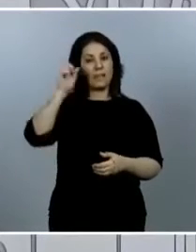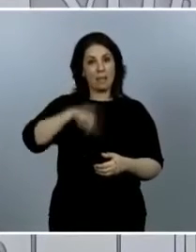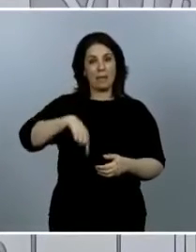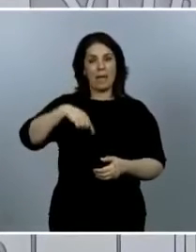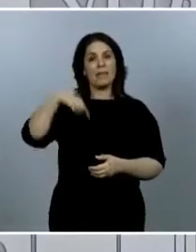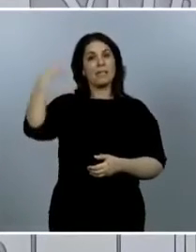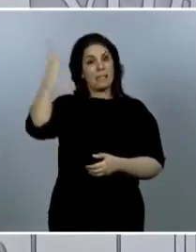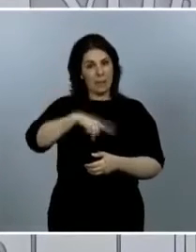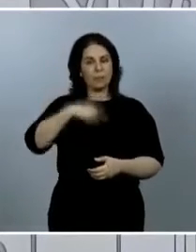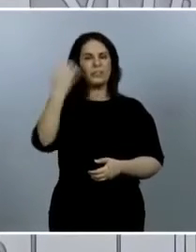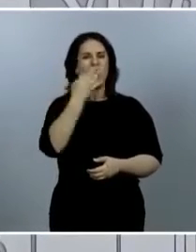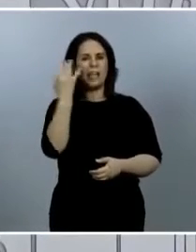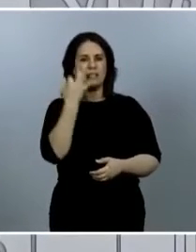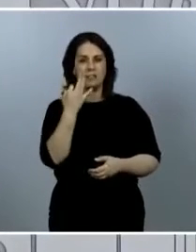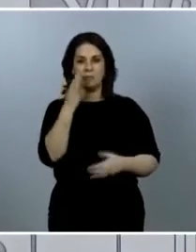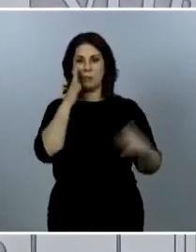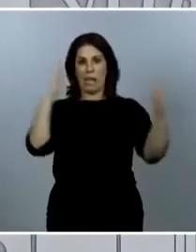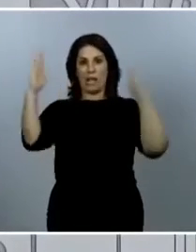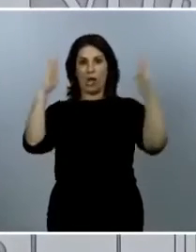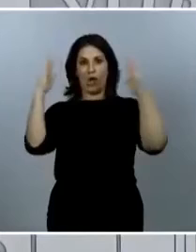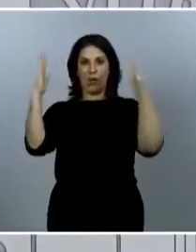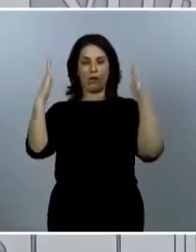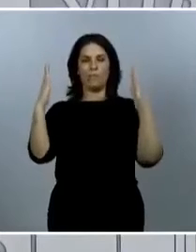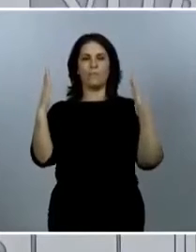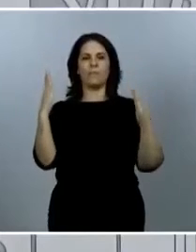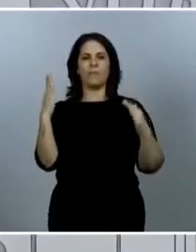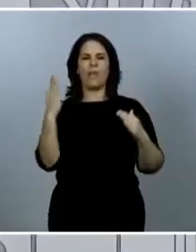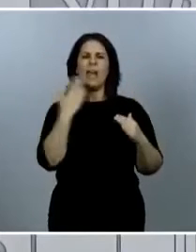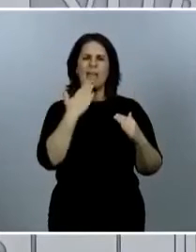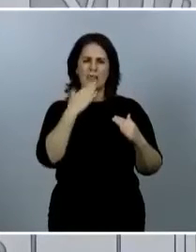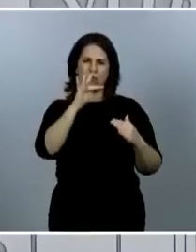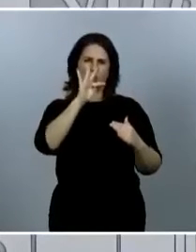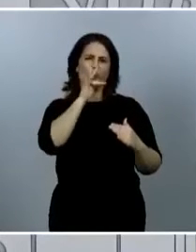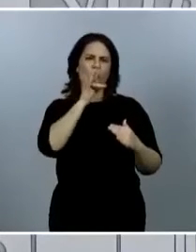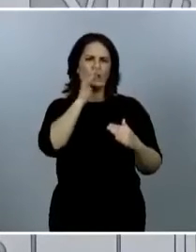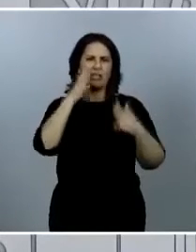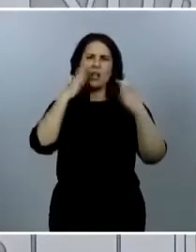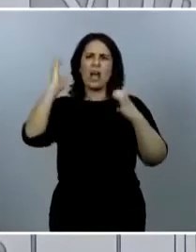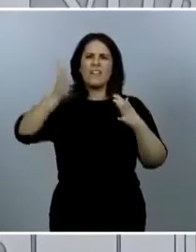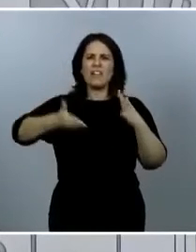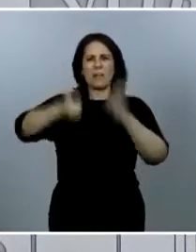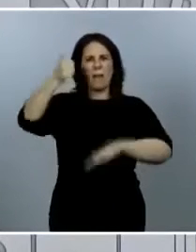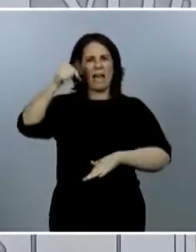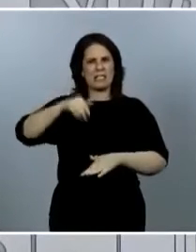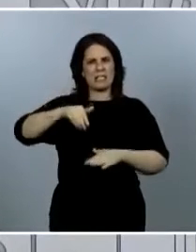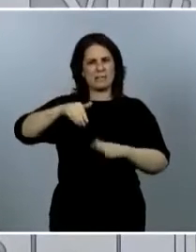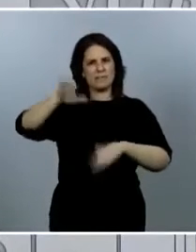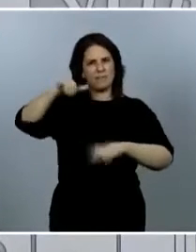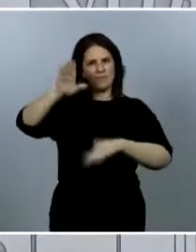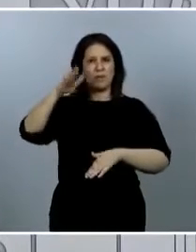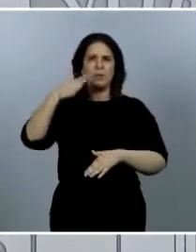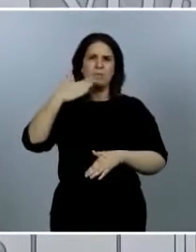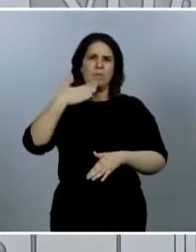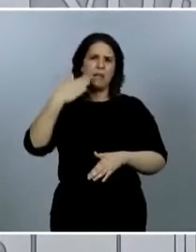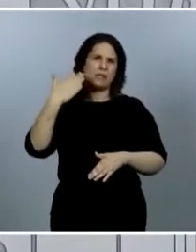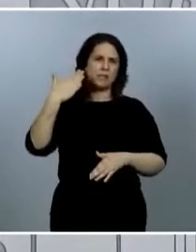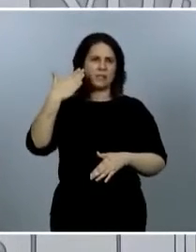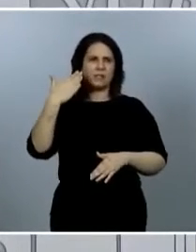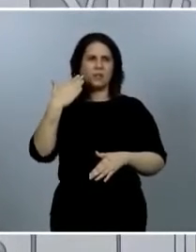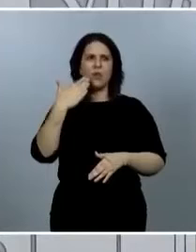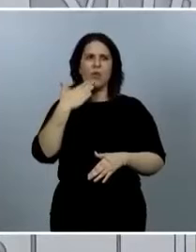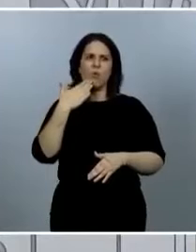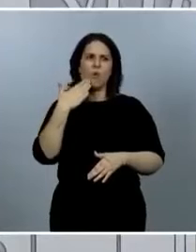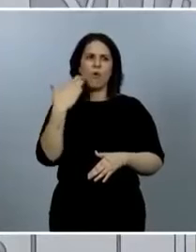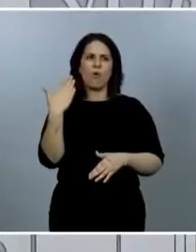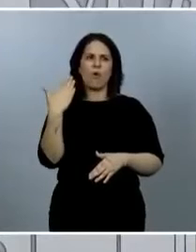aunque los rangos de edad siguen siendo muy altos, tenemos rangos de edad de los casos de entre 1 o 0, muy poquitos, pero muy pocos